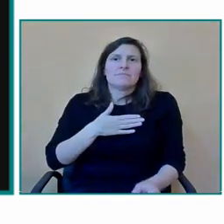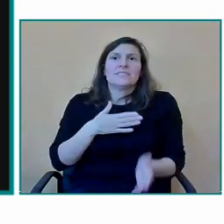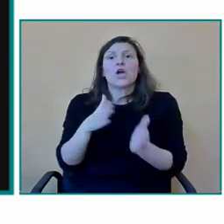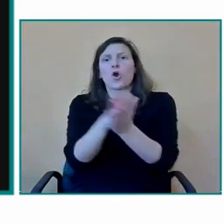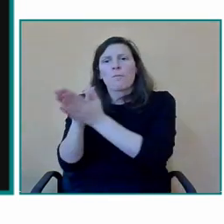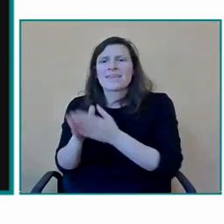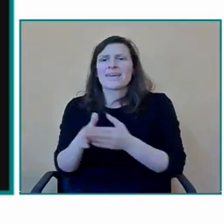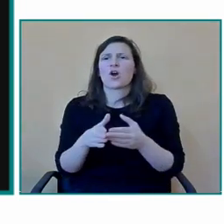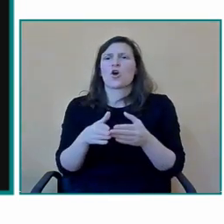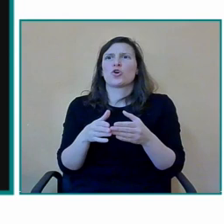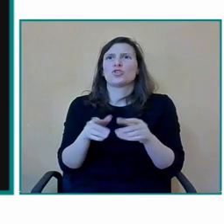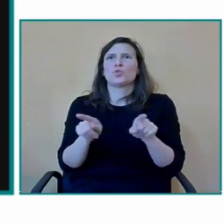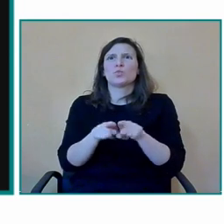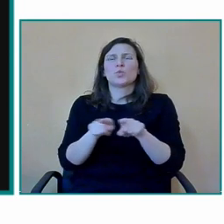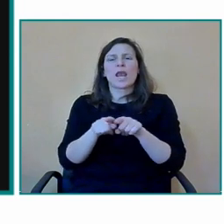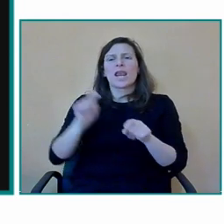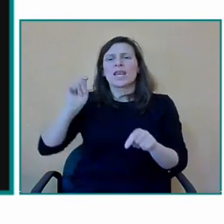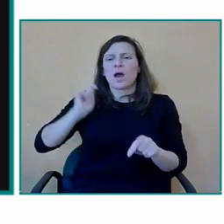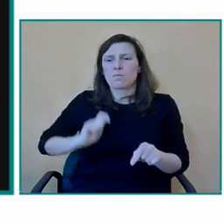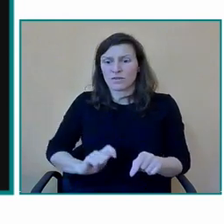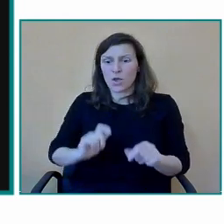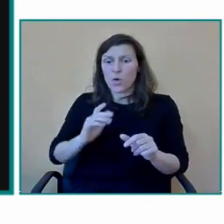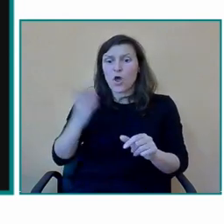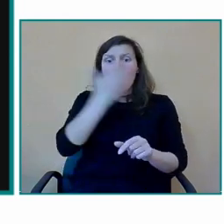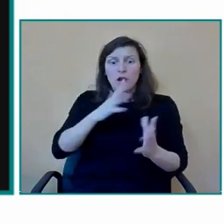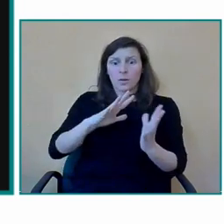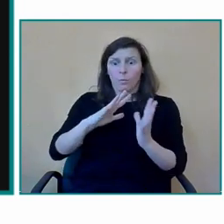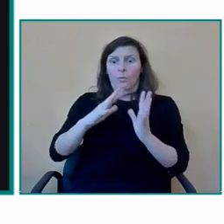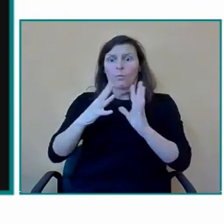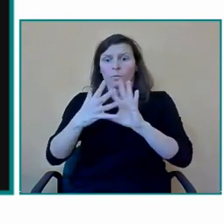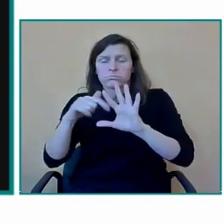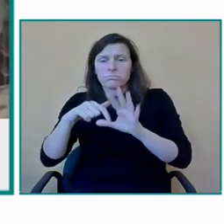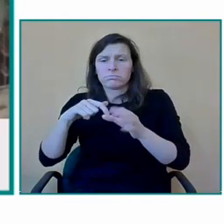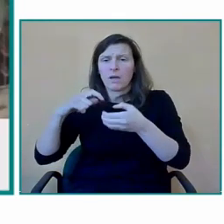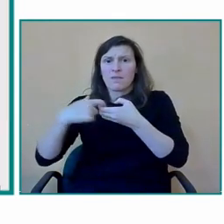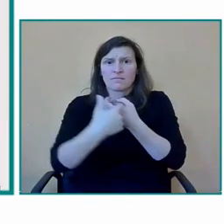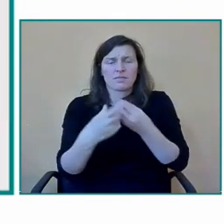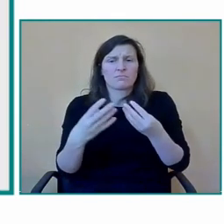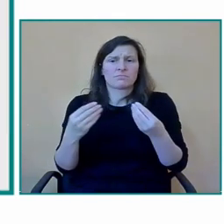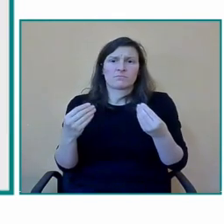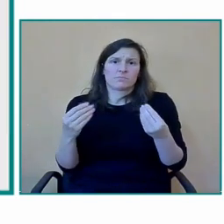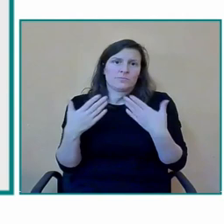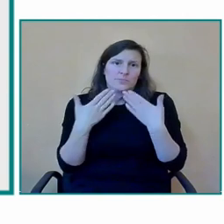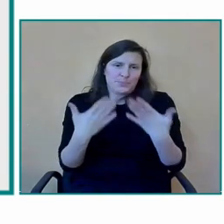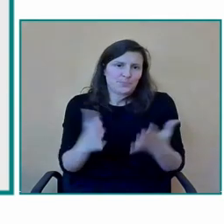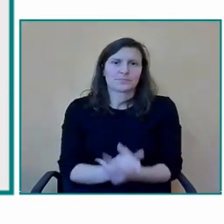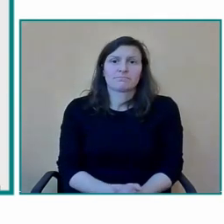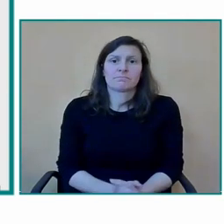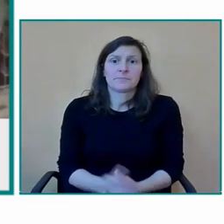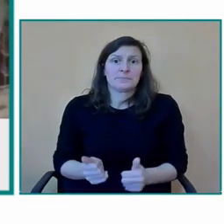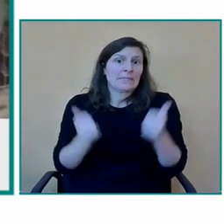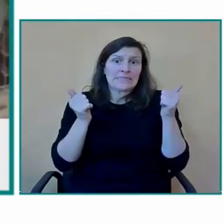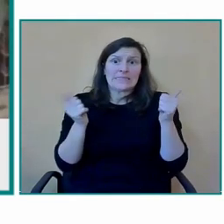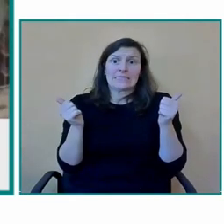en la creación ¿no? en la gestación sin más simplemente recordar